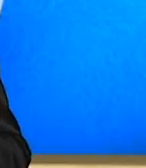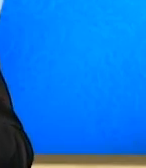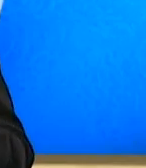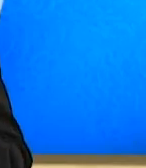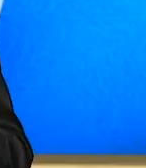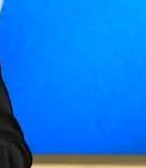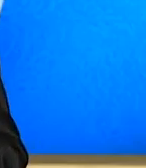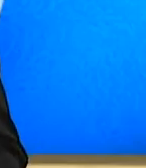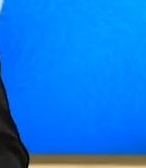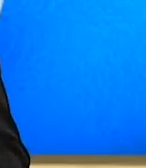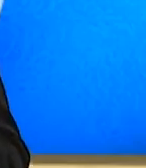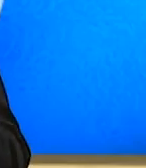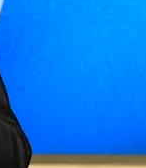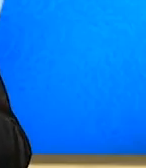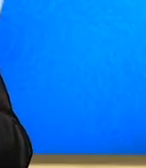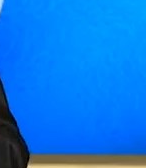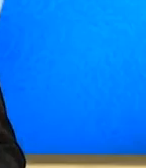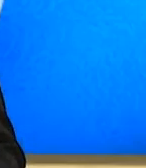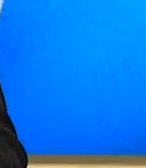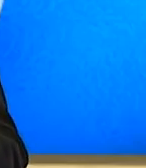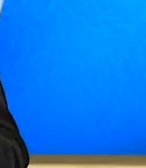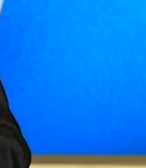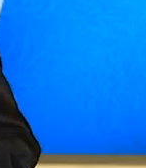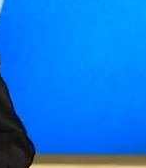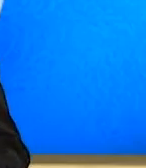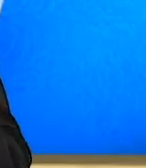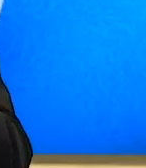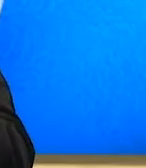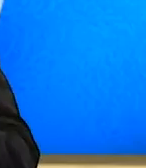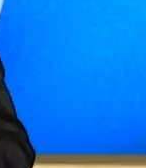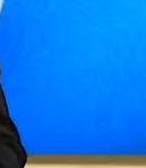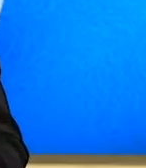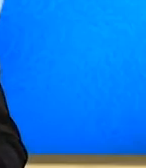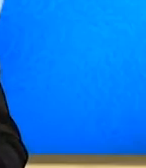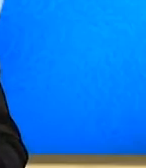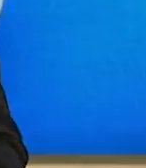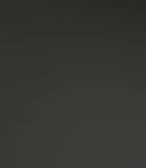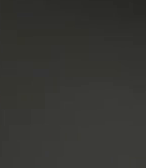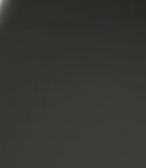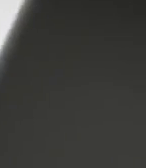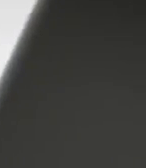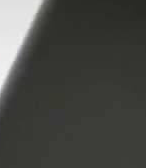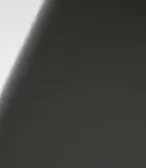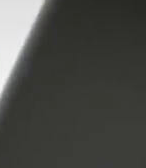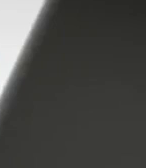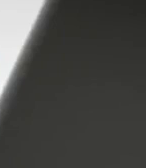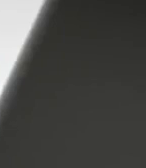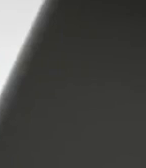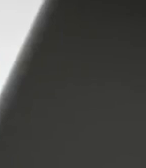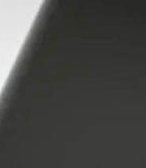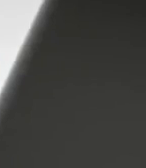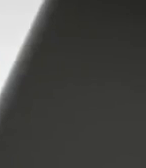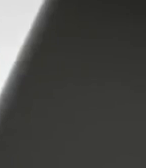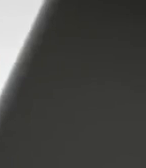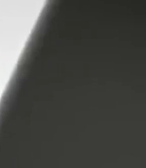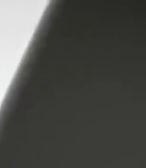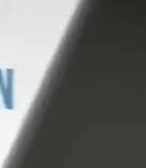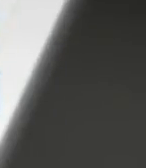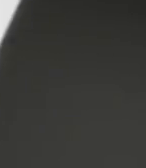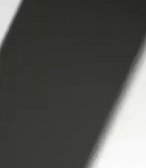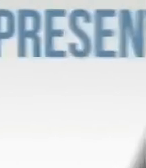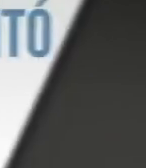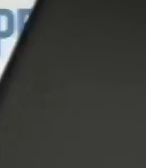Televisión, incluyó oficios a los Ministerios de Salud, del Interior y de Justicia. ¡Gracias! ¡Gracias!